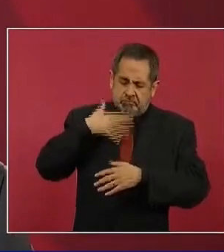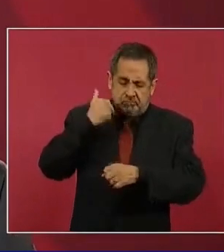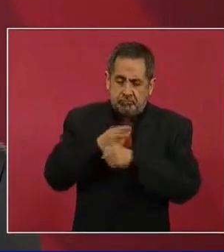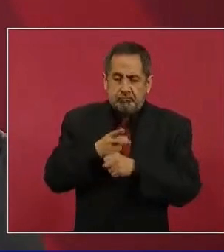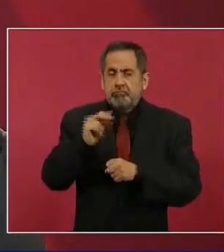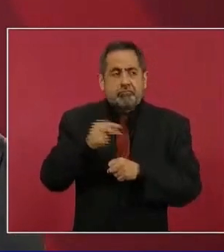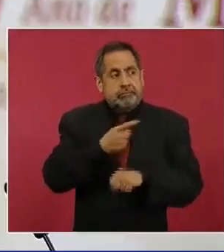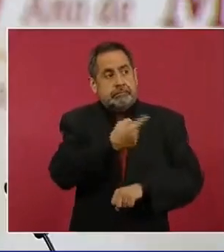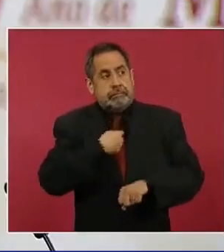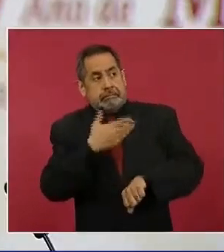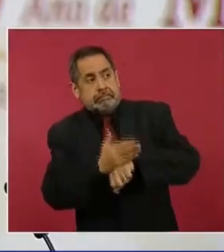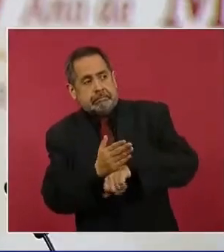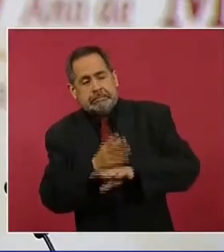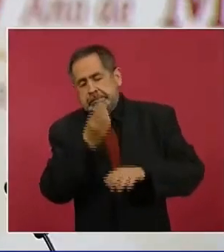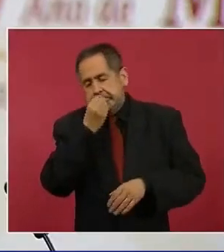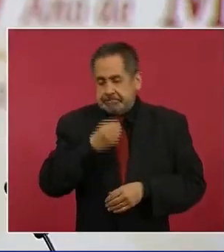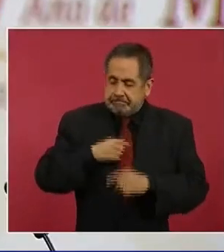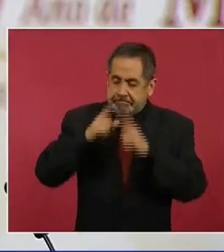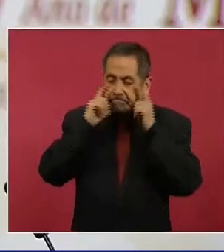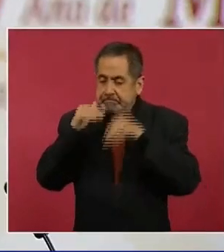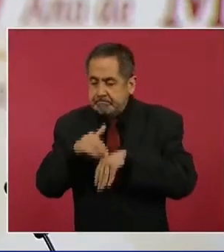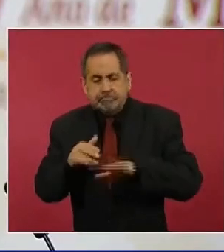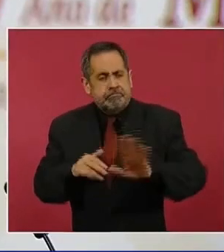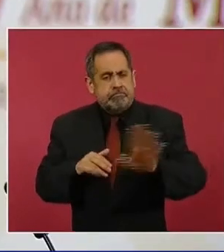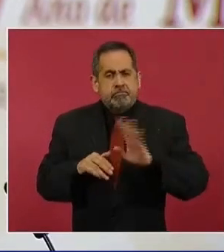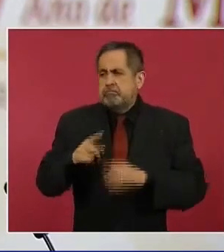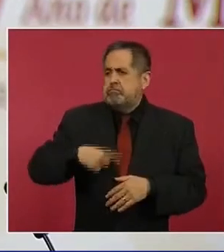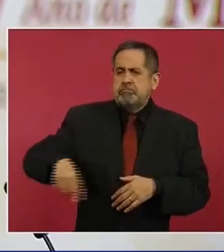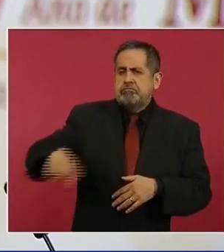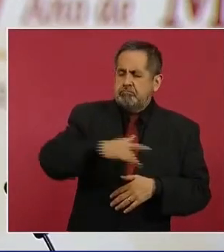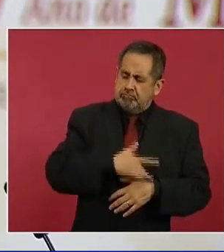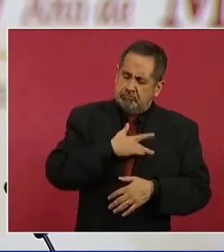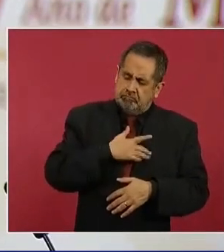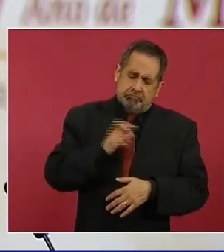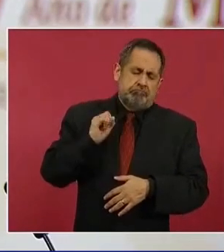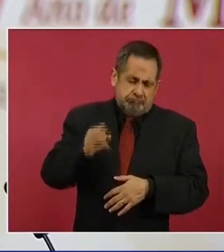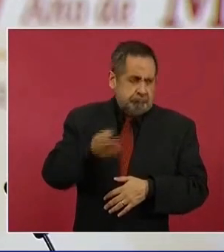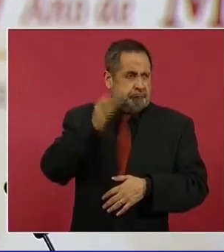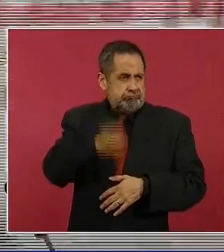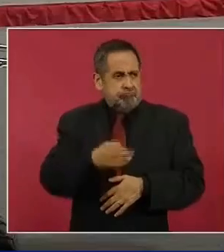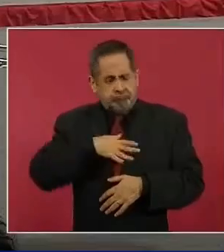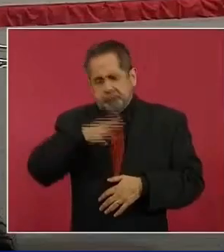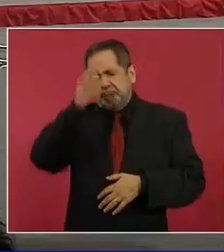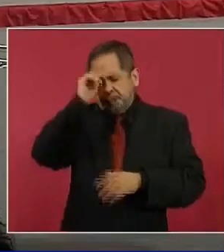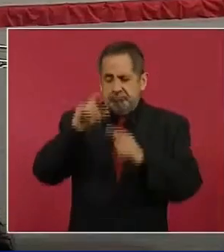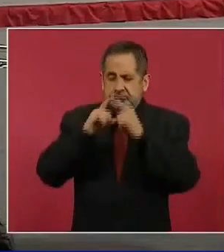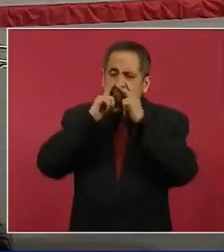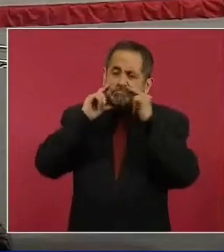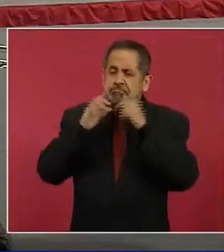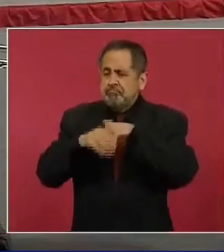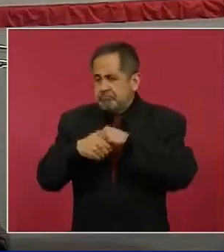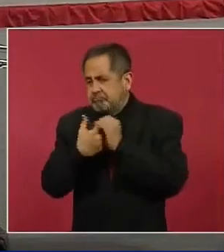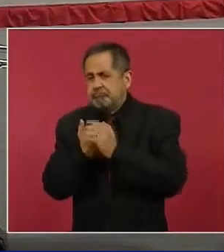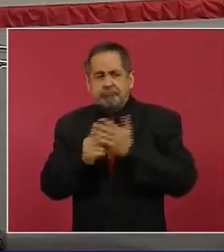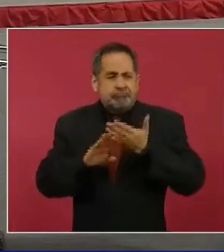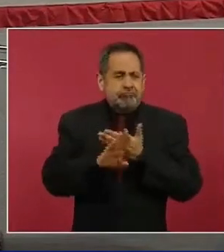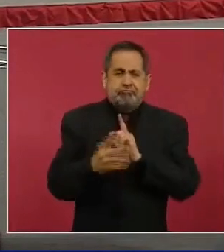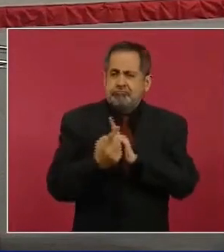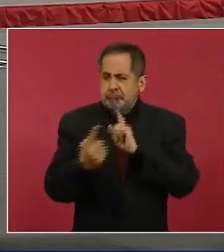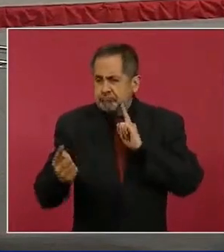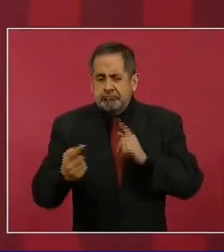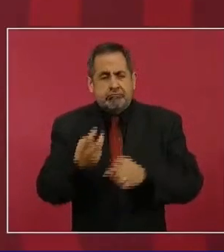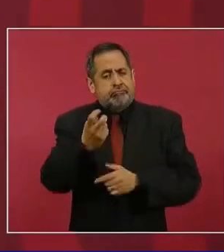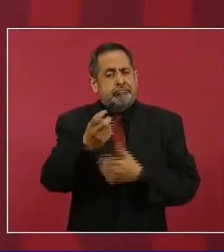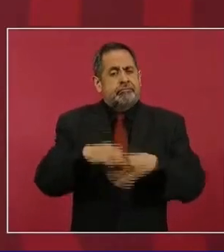sanción, como ha ocurrido en muchos lugares del mundo. Por nosotros seguimos convencidos que el convencer, el persuadir, el informar